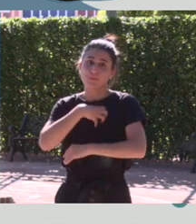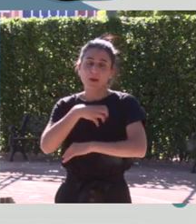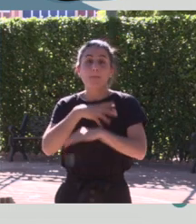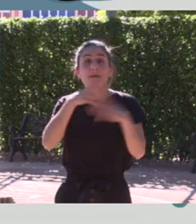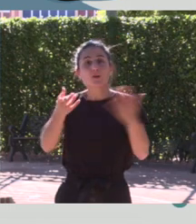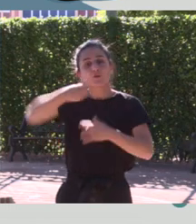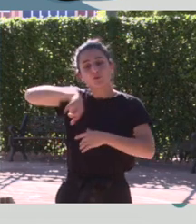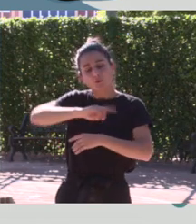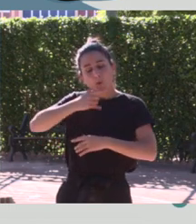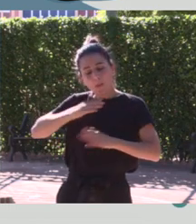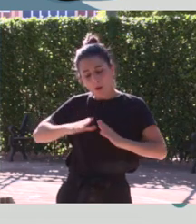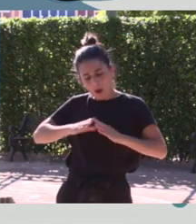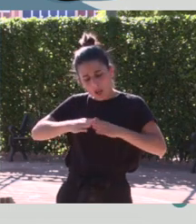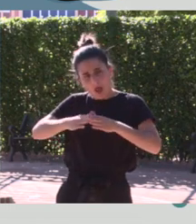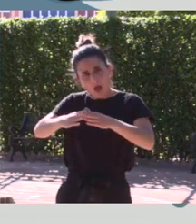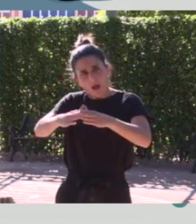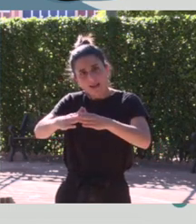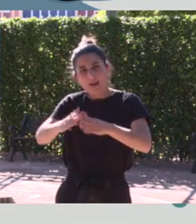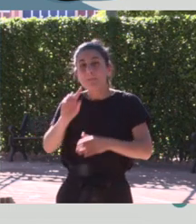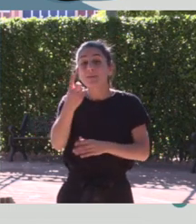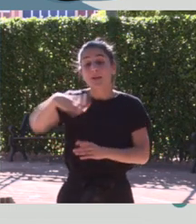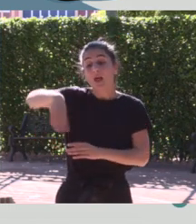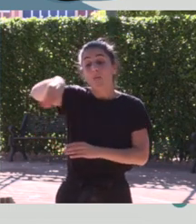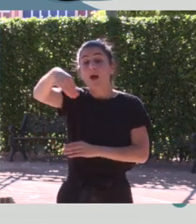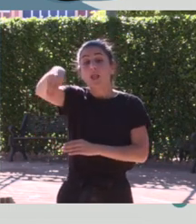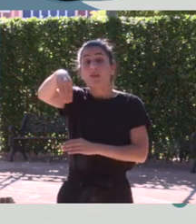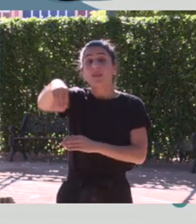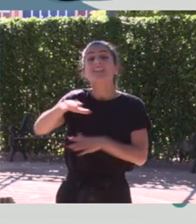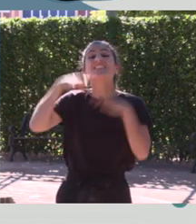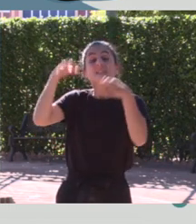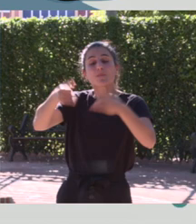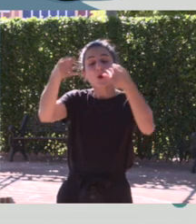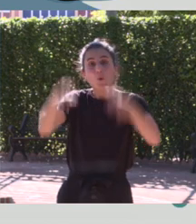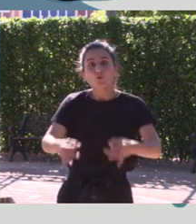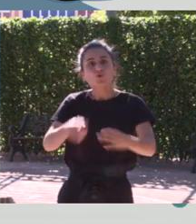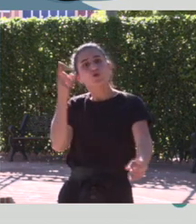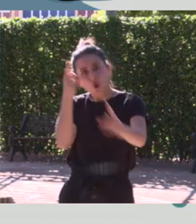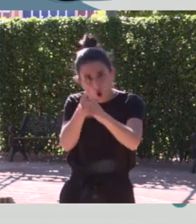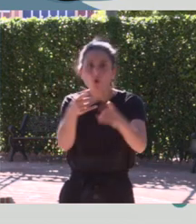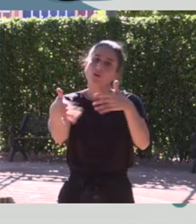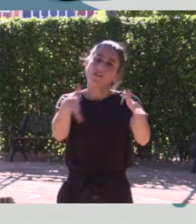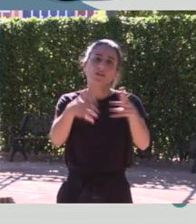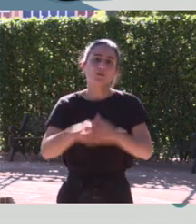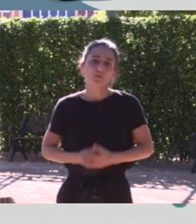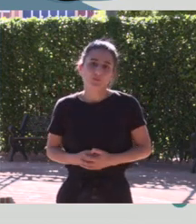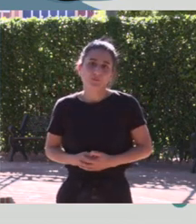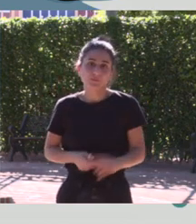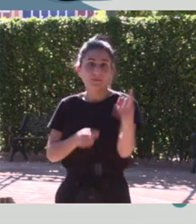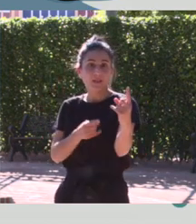cuando nosotros empezamos una regata la primera baliza siempre está puesta justo contra el viento